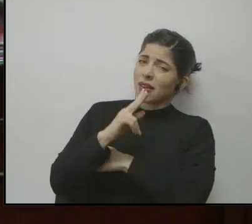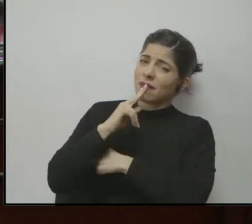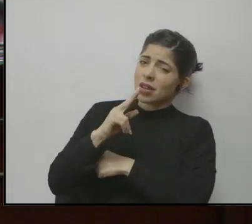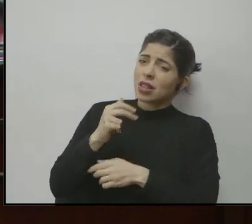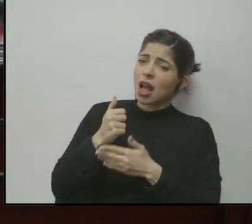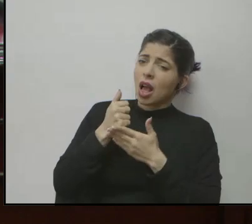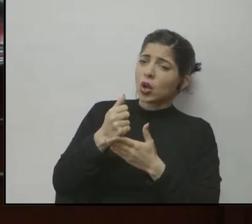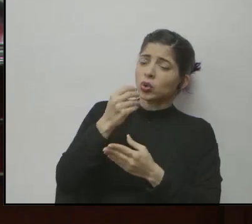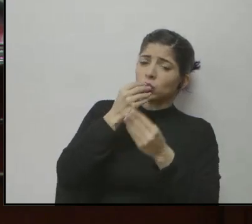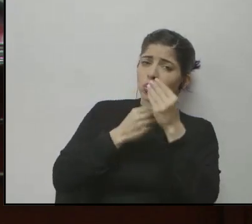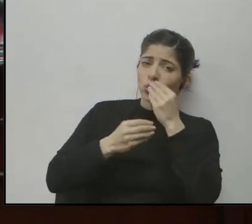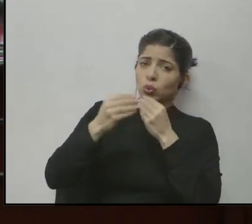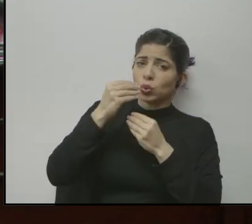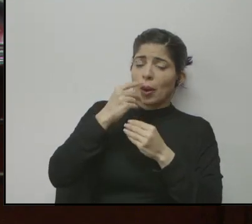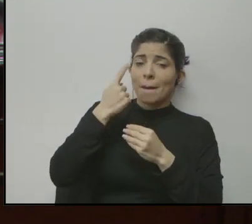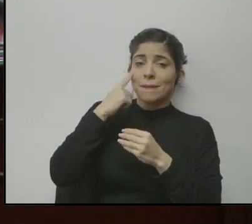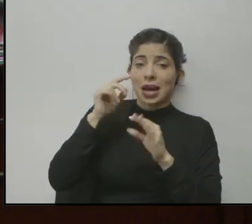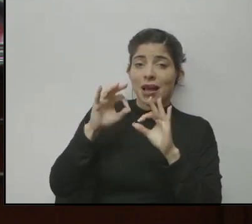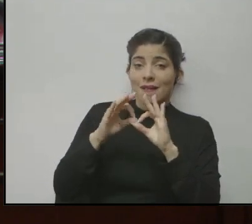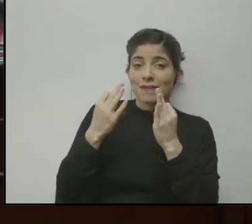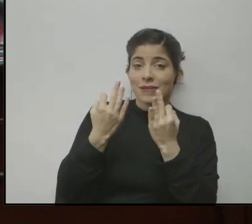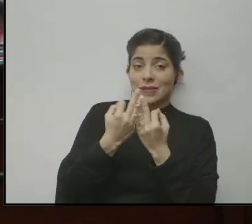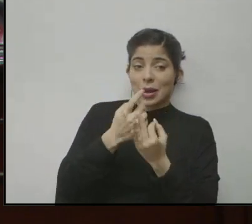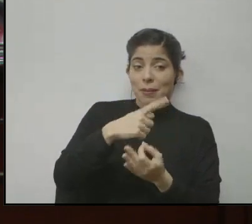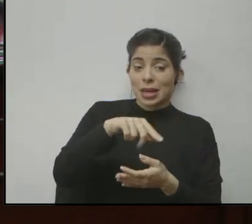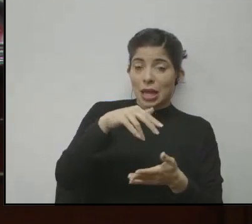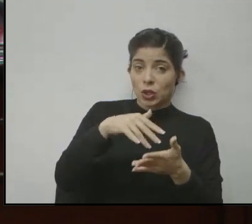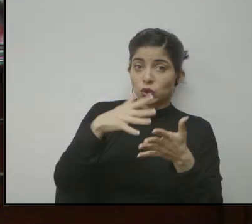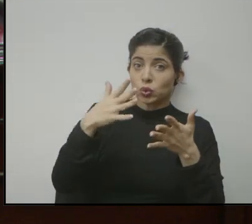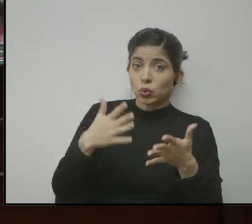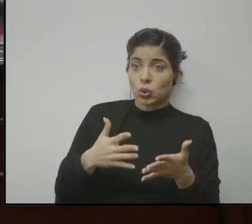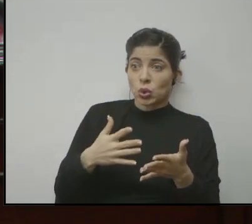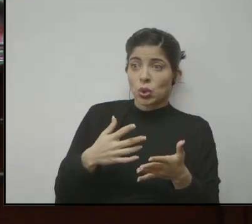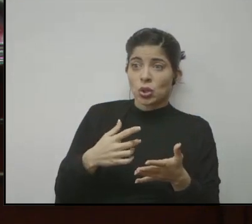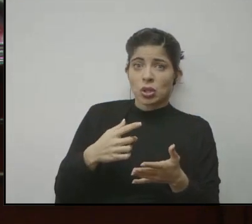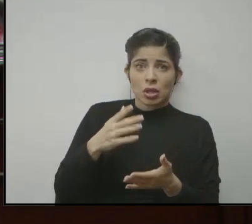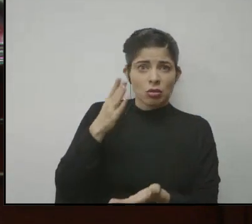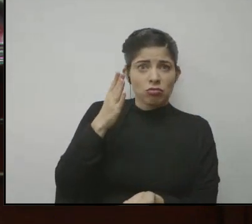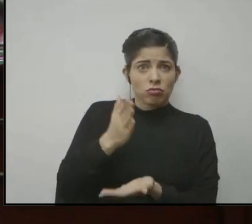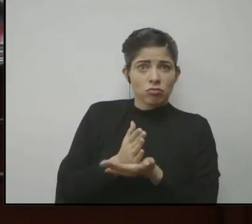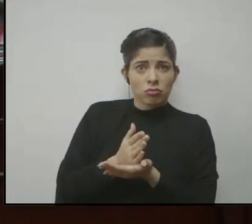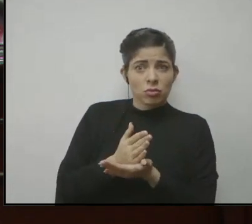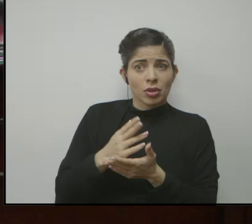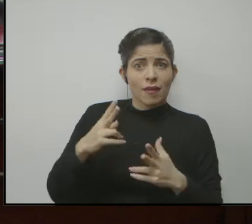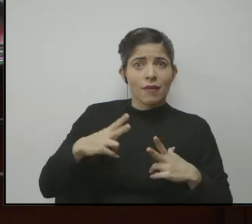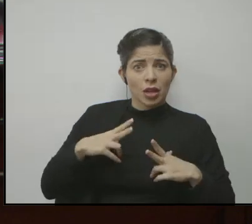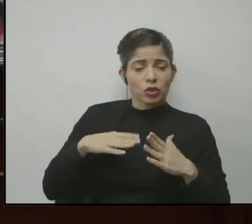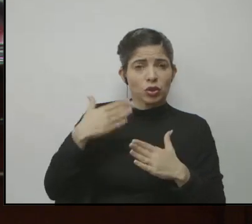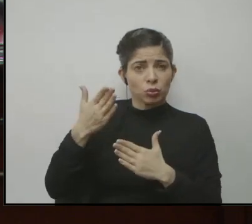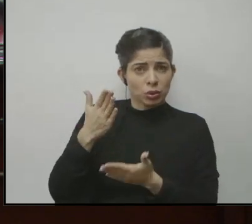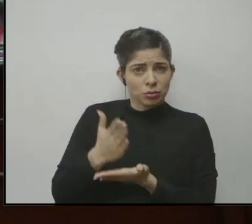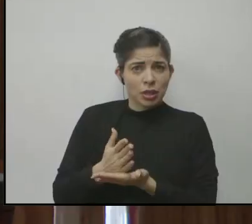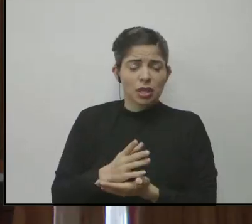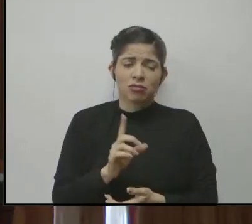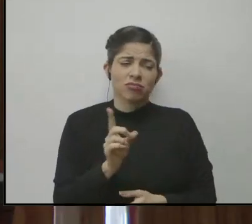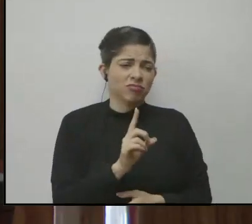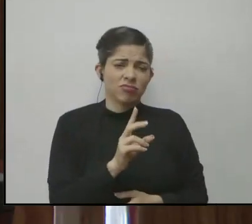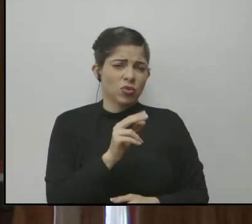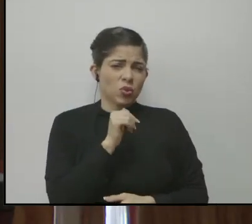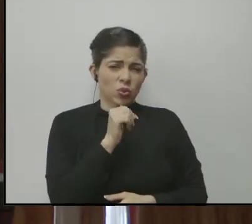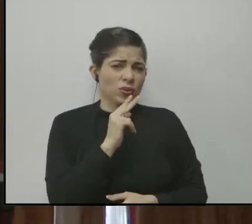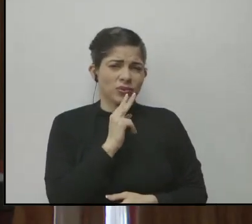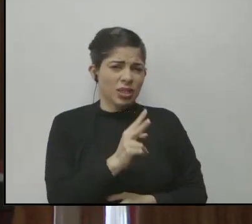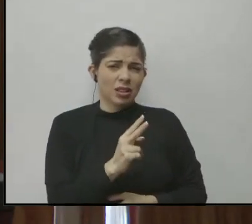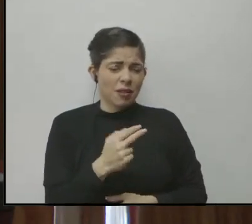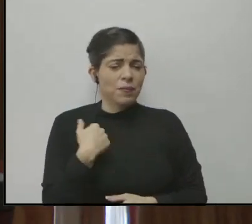alimentaria a las familias de nuestros estudiantes no se llevará a cabo después de las vacaciones? No, eso no es cierto.